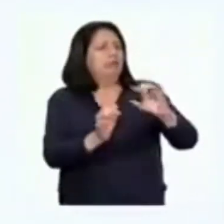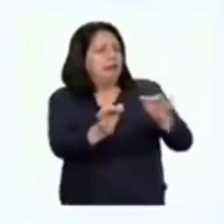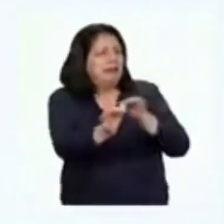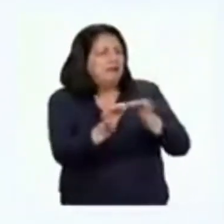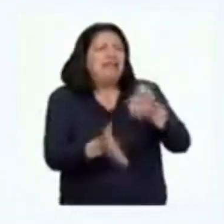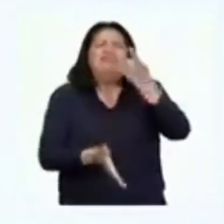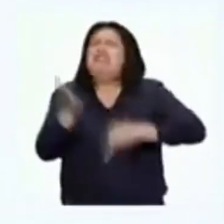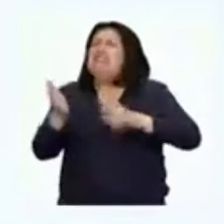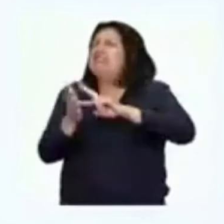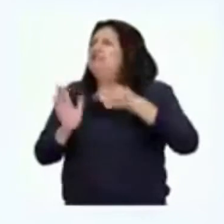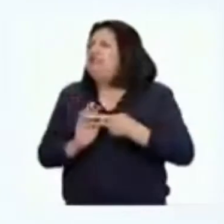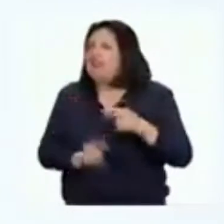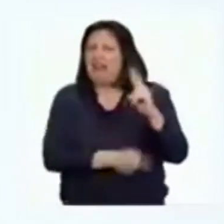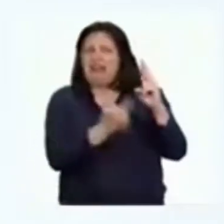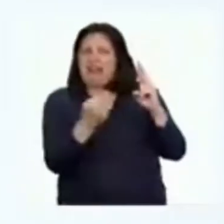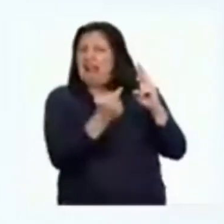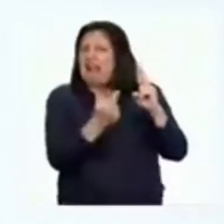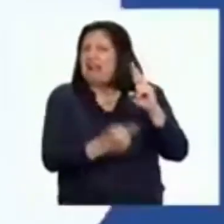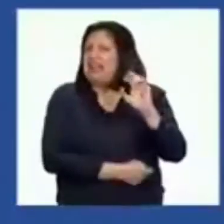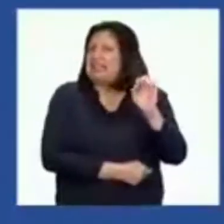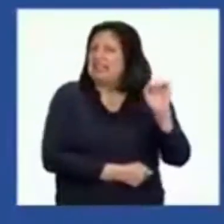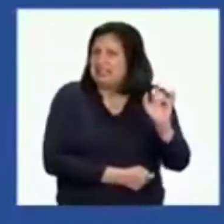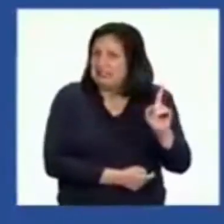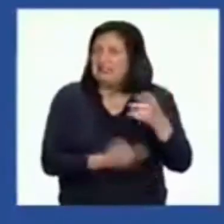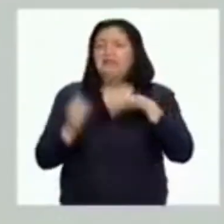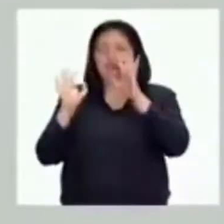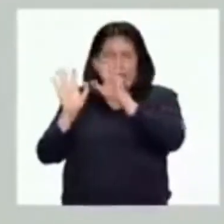sobre la resiliencia. ¿Quieren conocerla? ¡Ahí vamos!